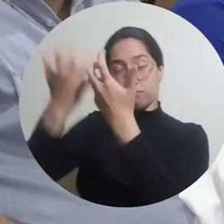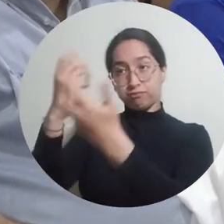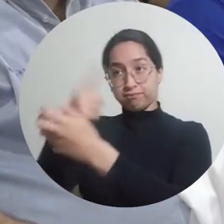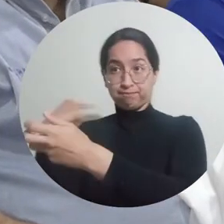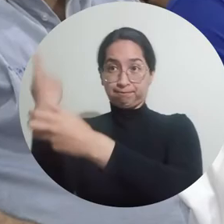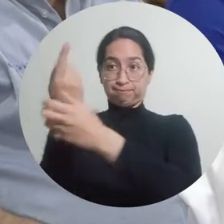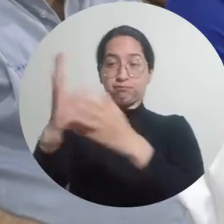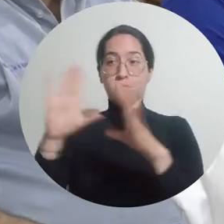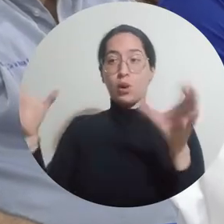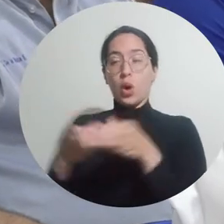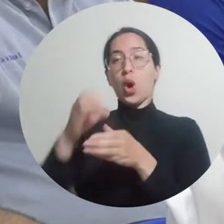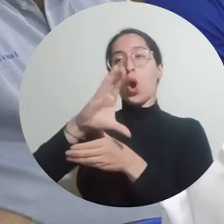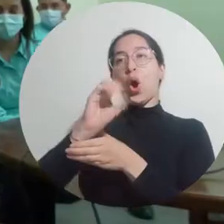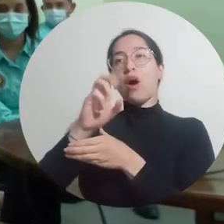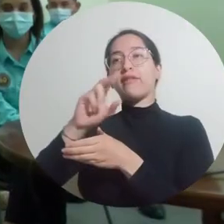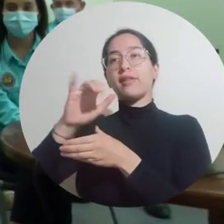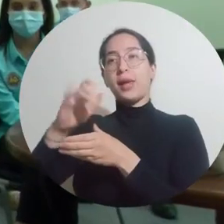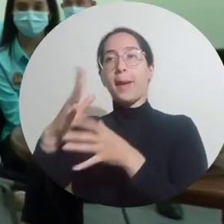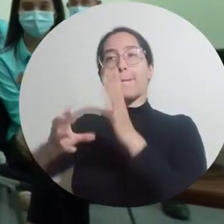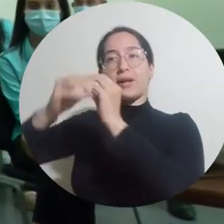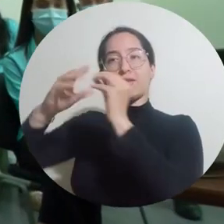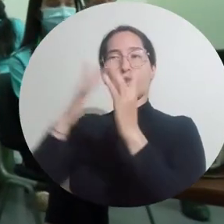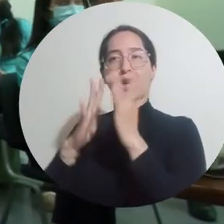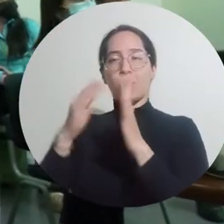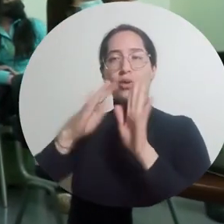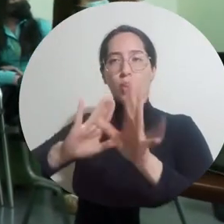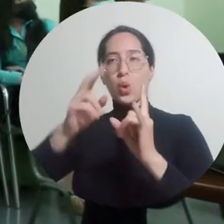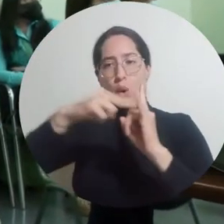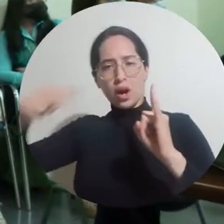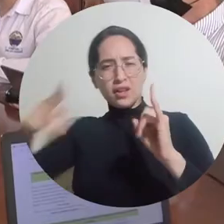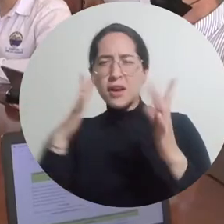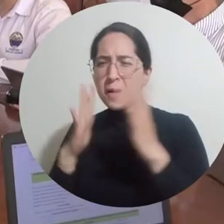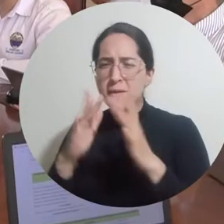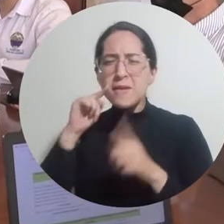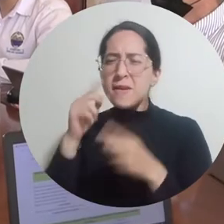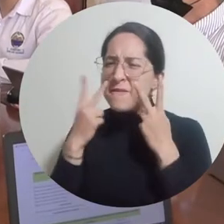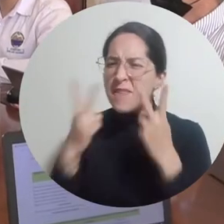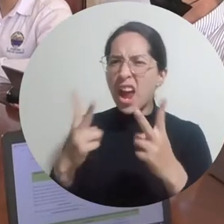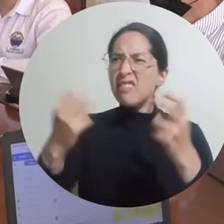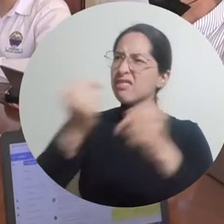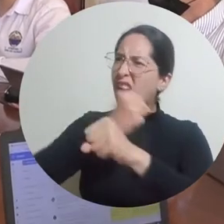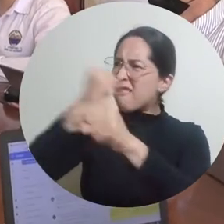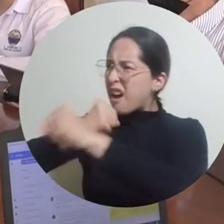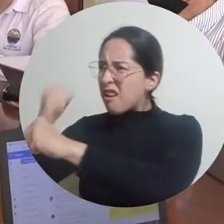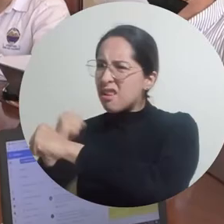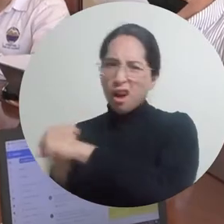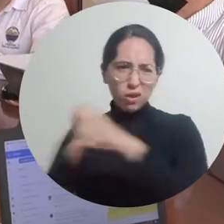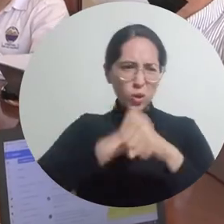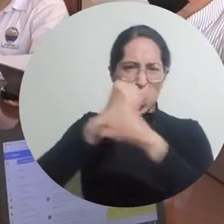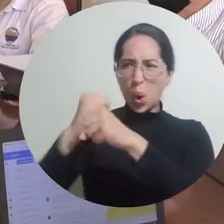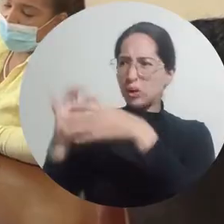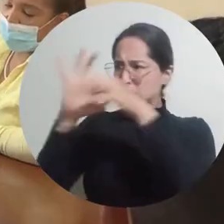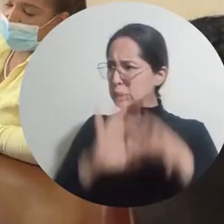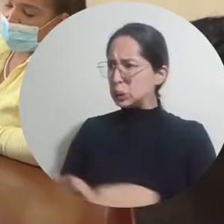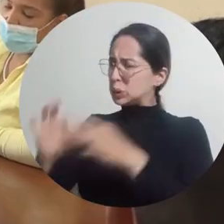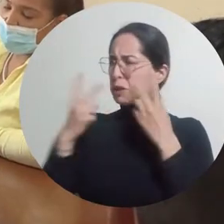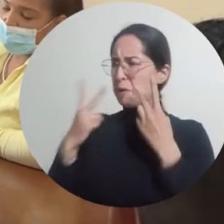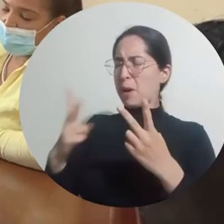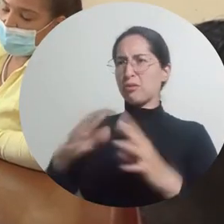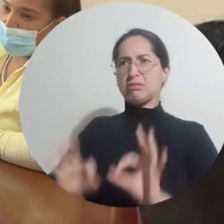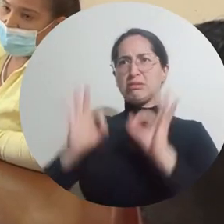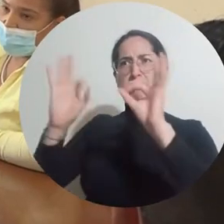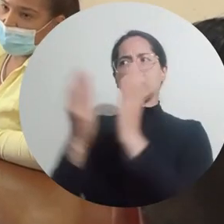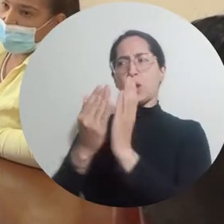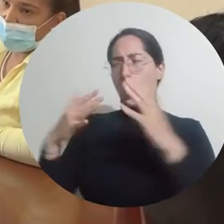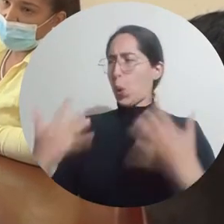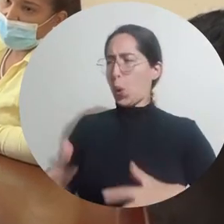Integral COGIMAS de la Alma Mater y que demuestran el trabajo cohesionado por mejorar continuamente las condiciones de calidad. Primero nos da